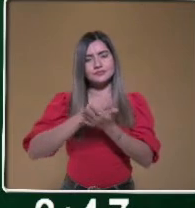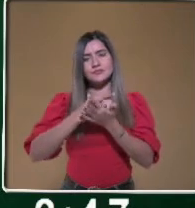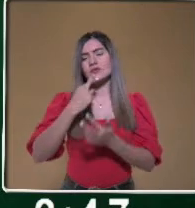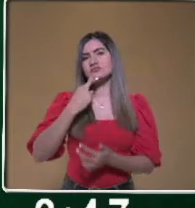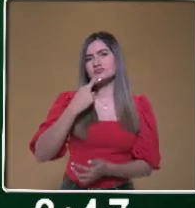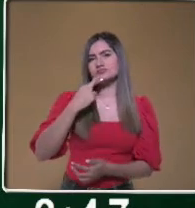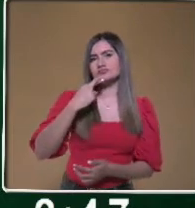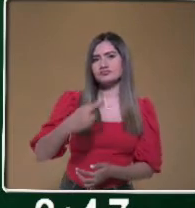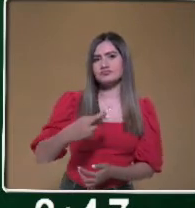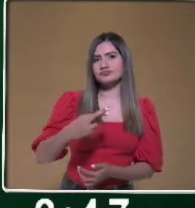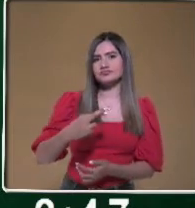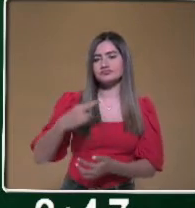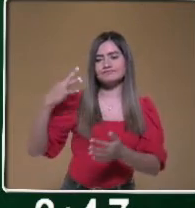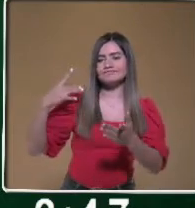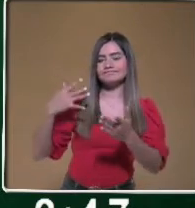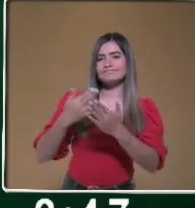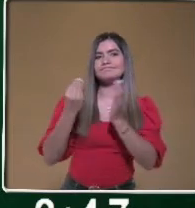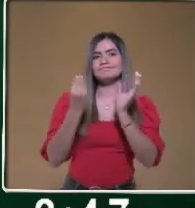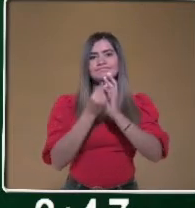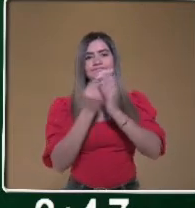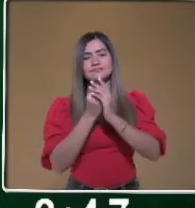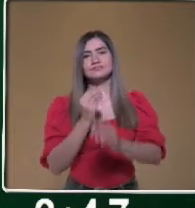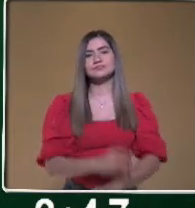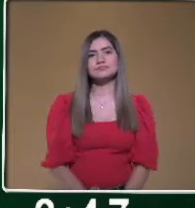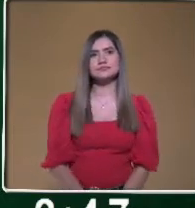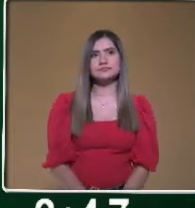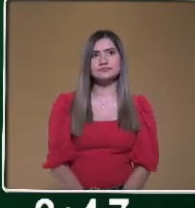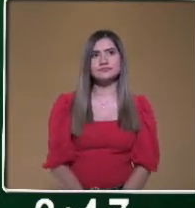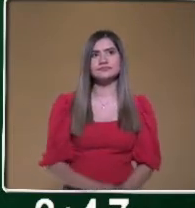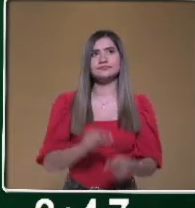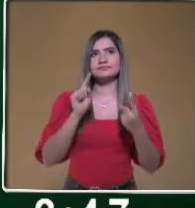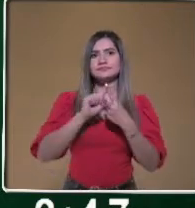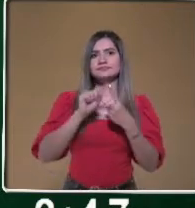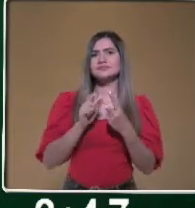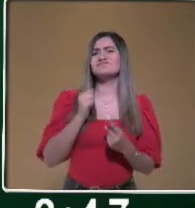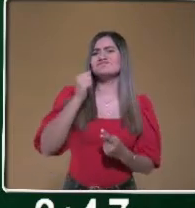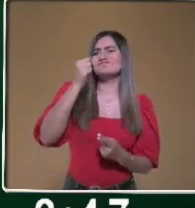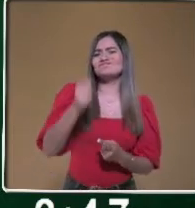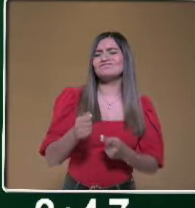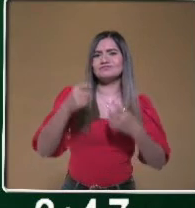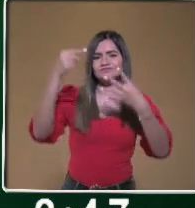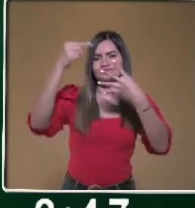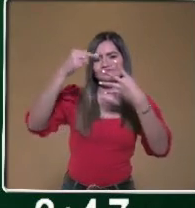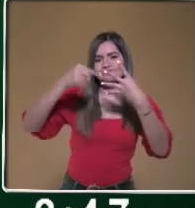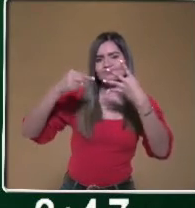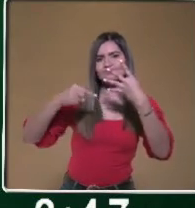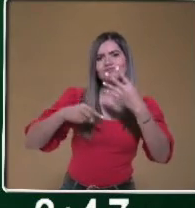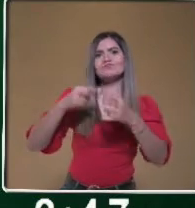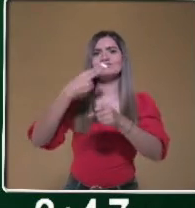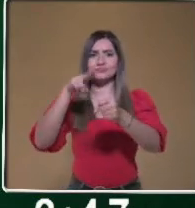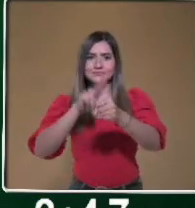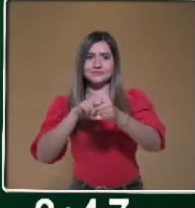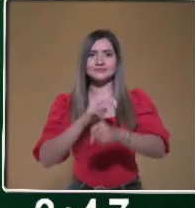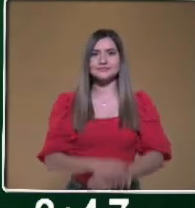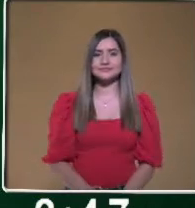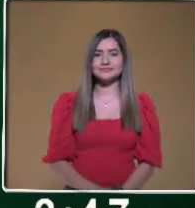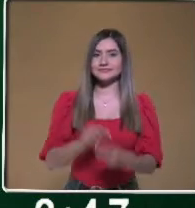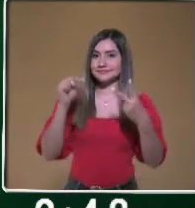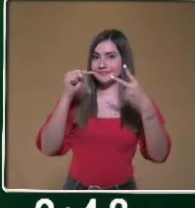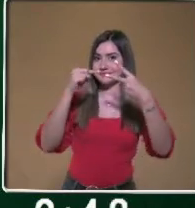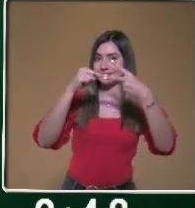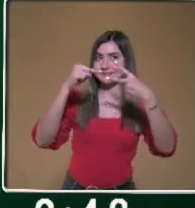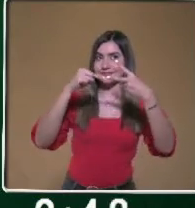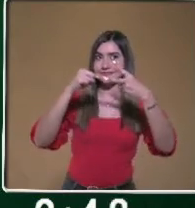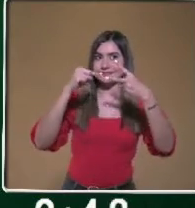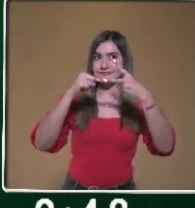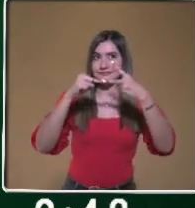transcurso de la clase. Nuestra primera pregunta es, ¿qué son los recursos naturales? La siguiente pregunta